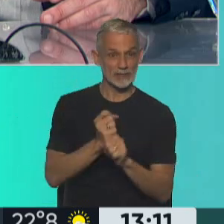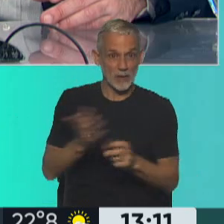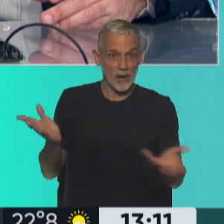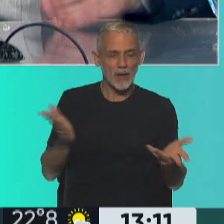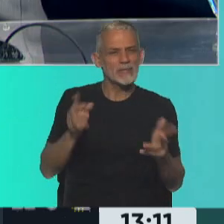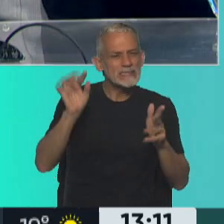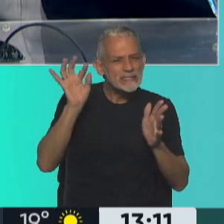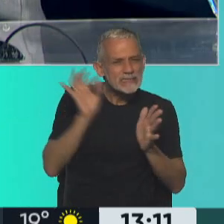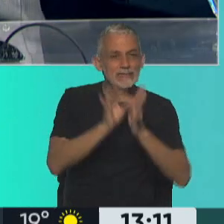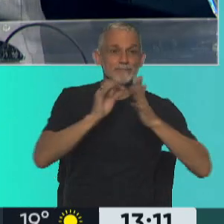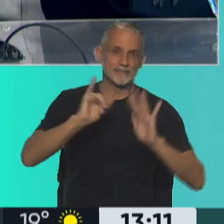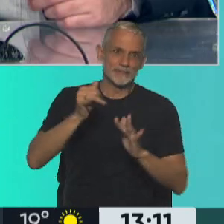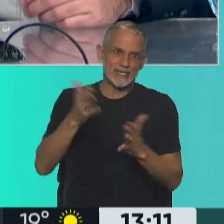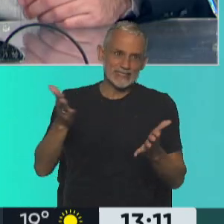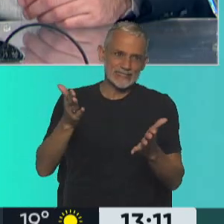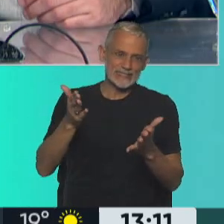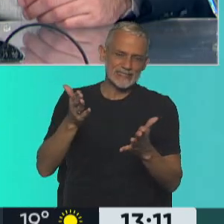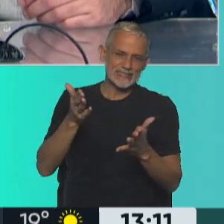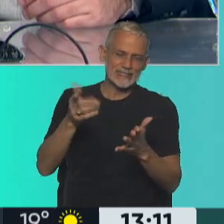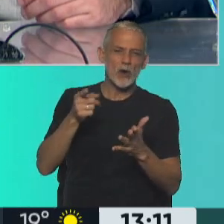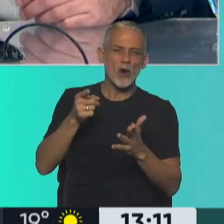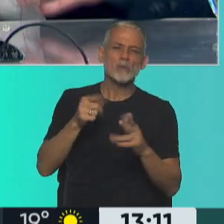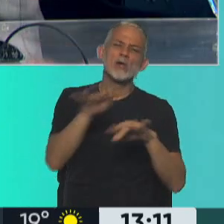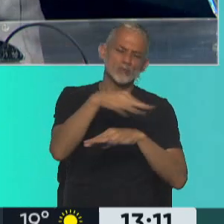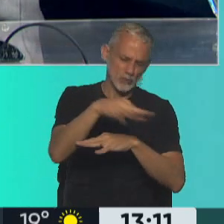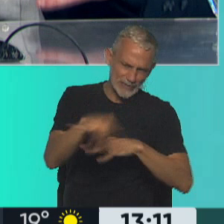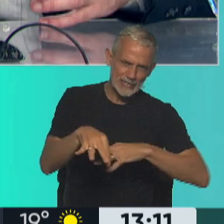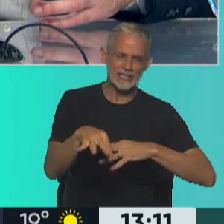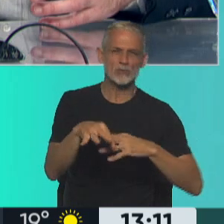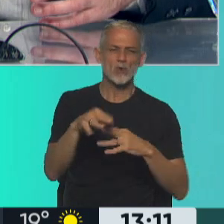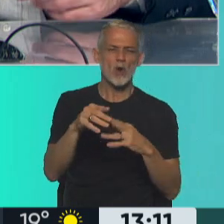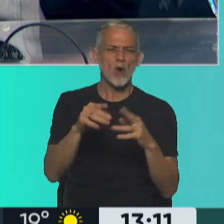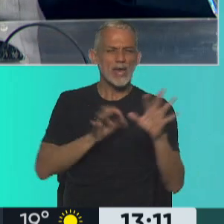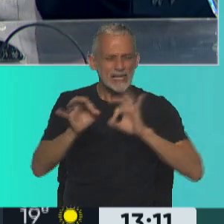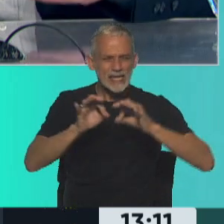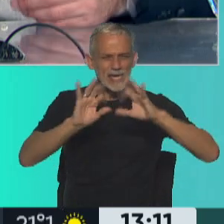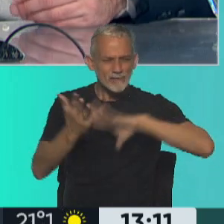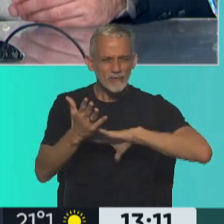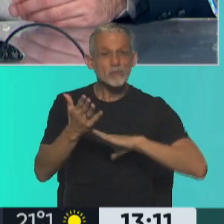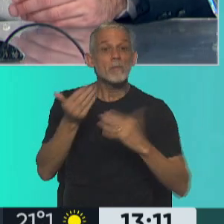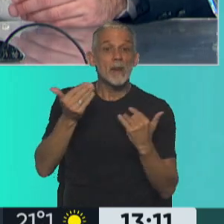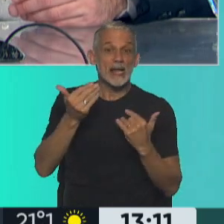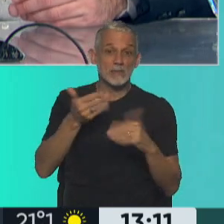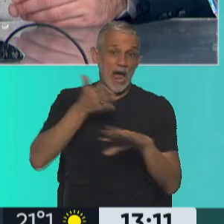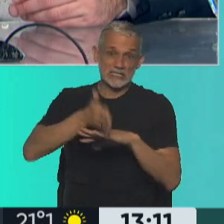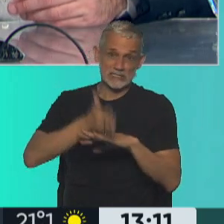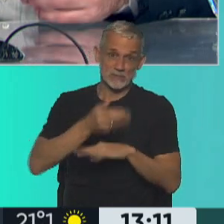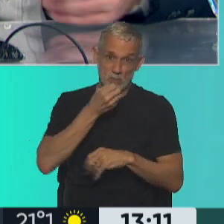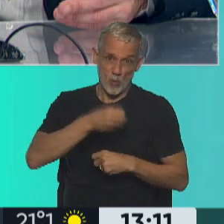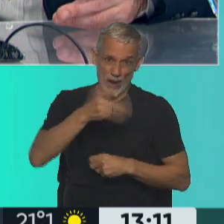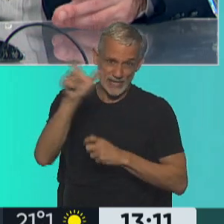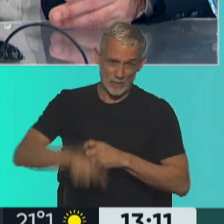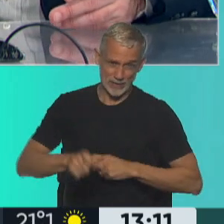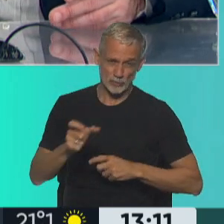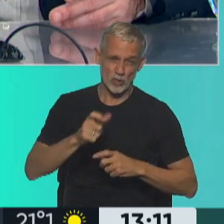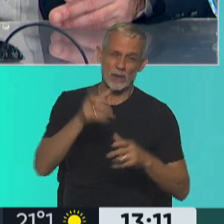salvedad de que, obviamente con subtitulado y distintas estrategias, la idea es que sea para cualquier persona. Para